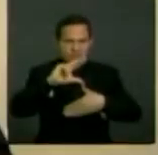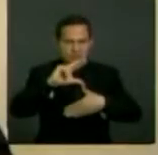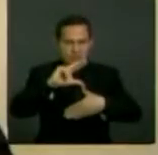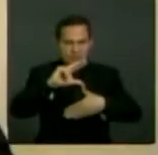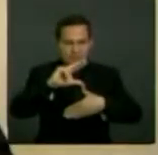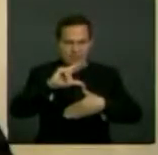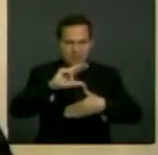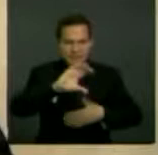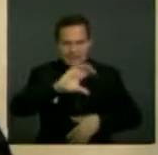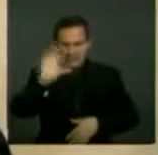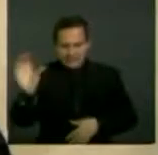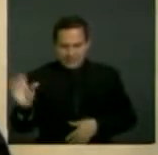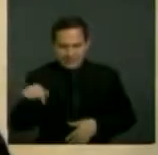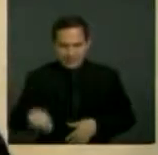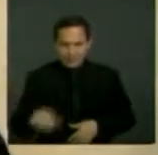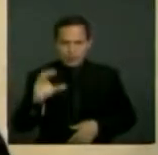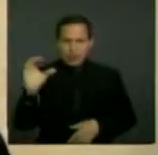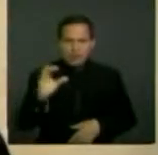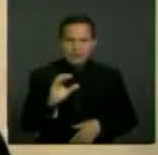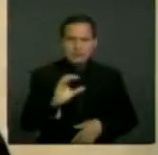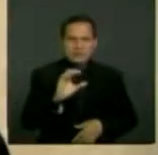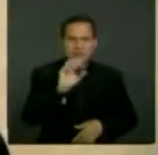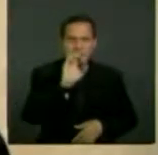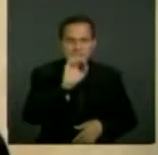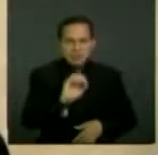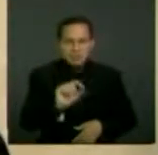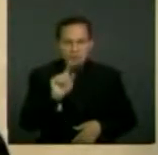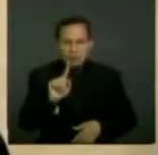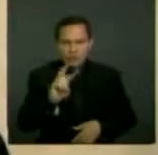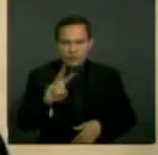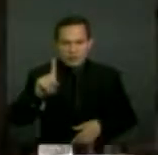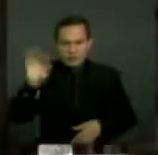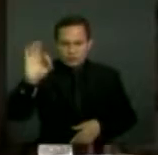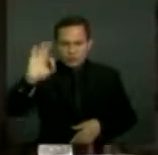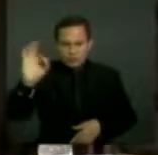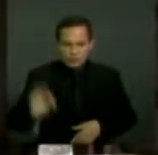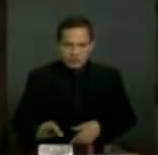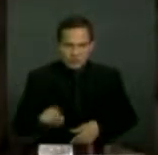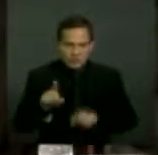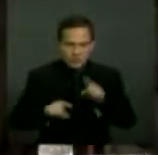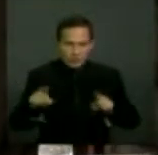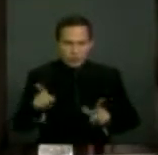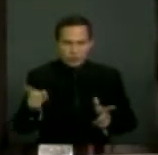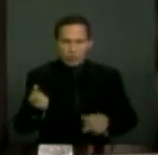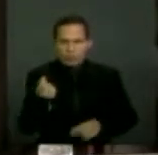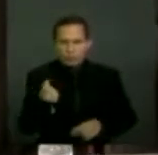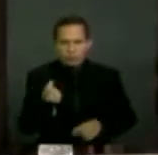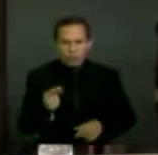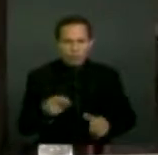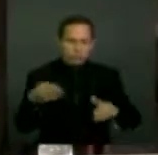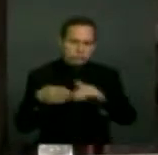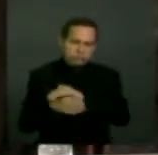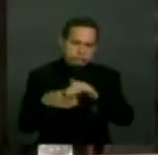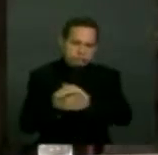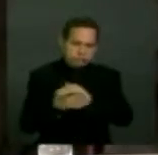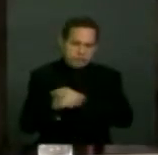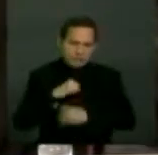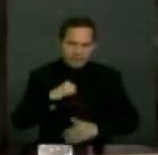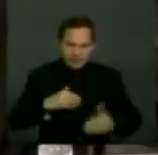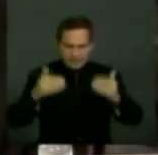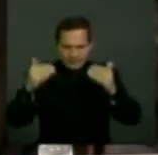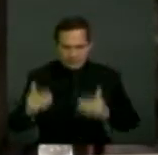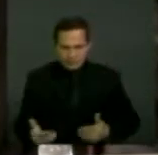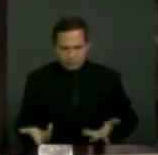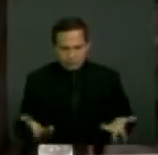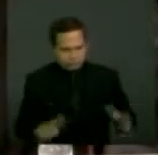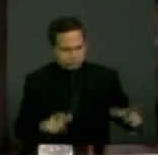solo el 0.32% de los alumnos que asisten a la escuela tienen una discapacidad, que es un promedio muy por debajo del porcentaje de niños y niñas con